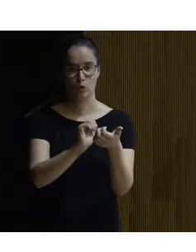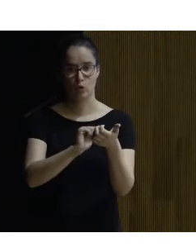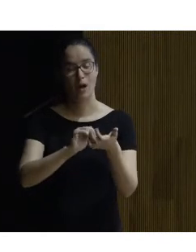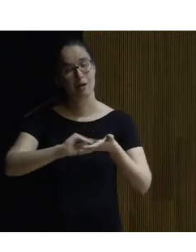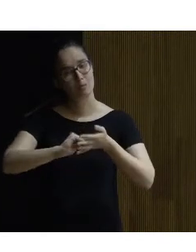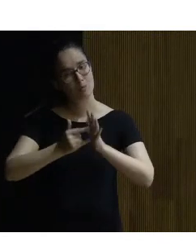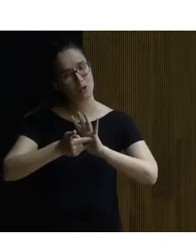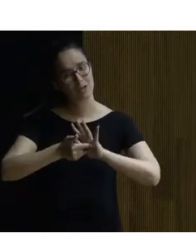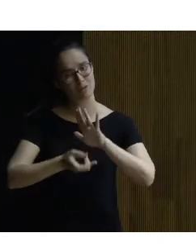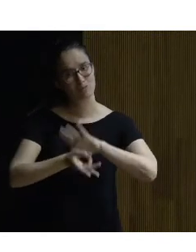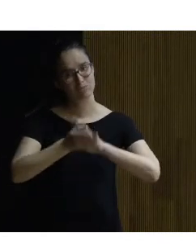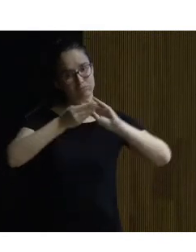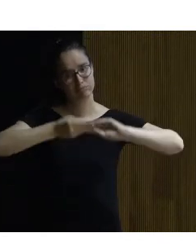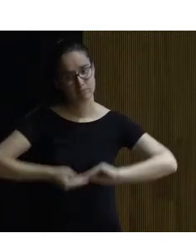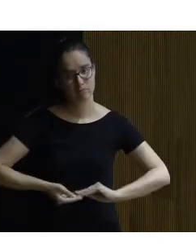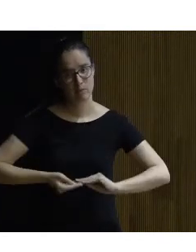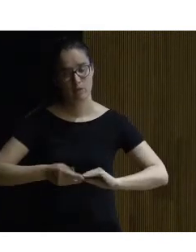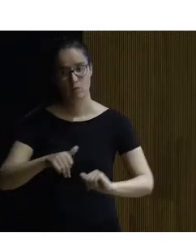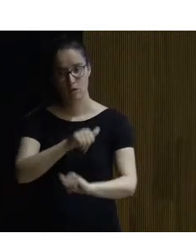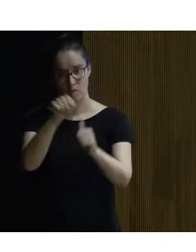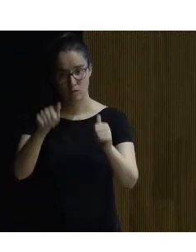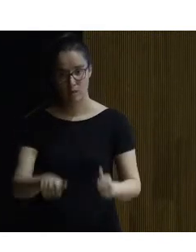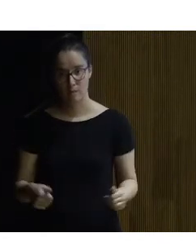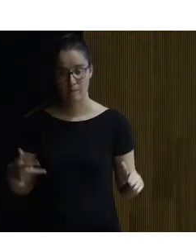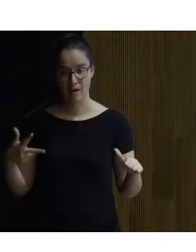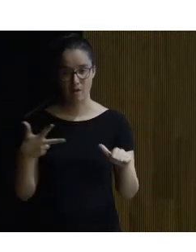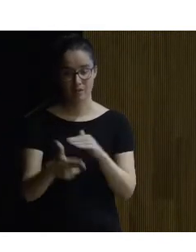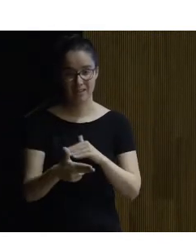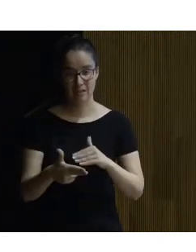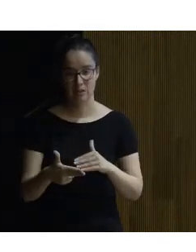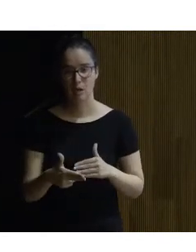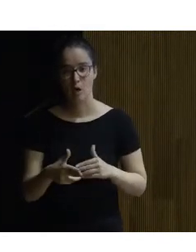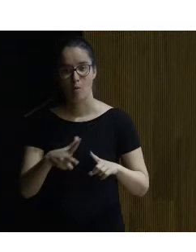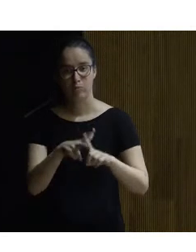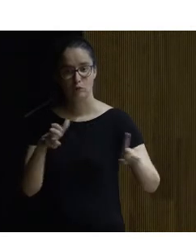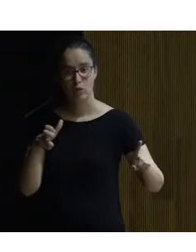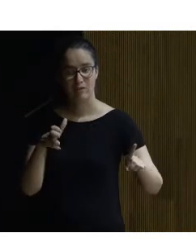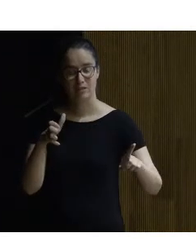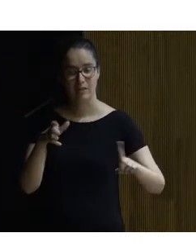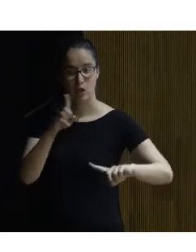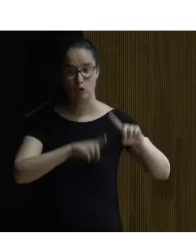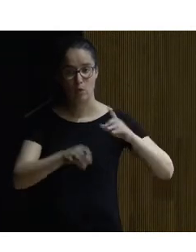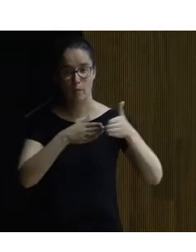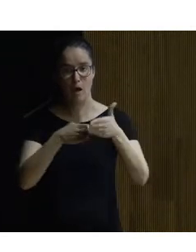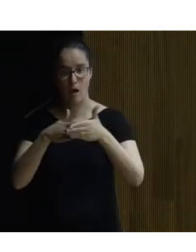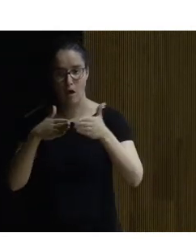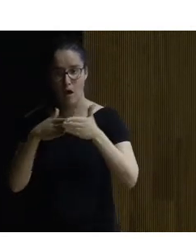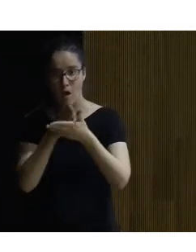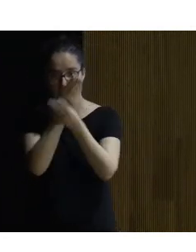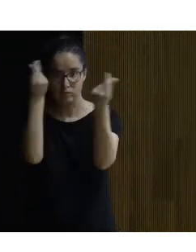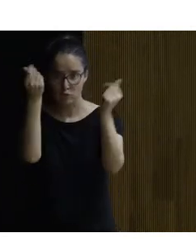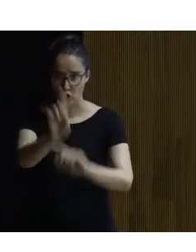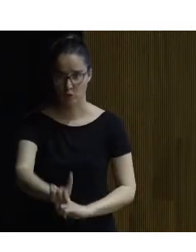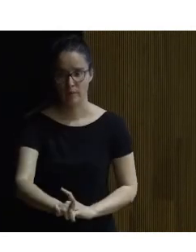proyecta de manera que no se pierdan de vista jamás los problemas que pueda plantear cualquier